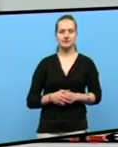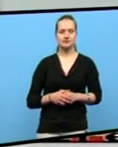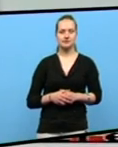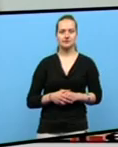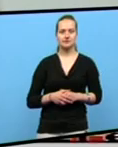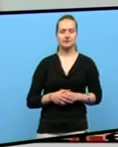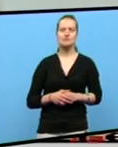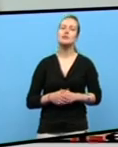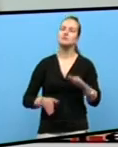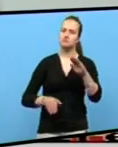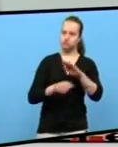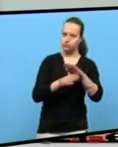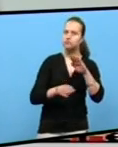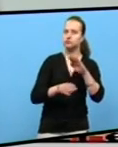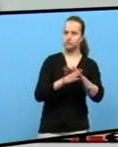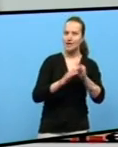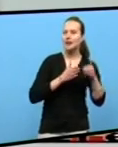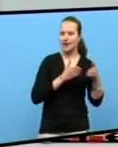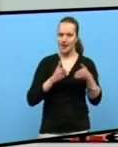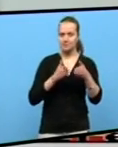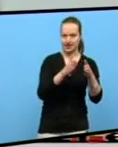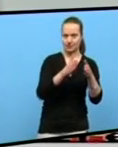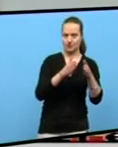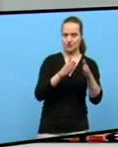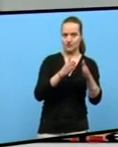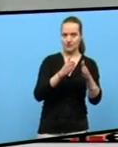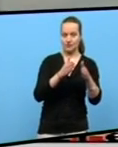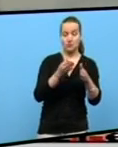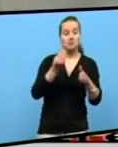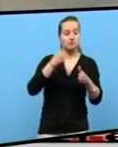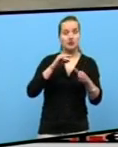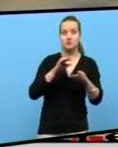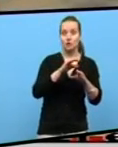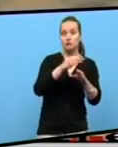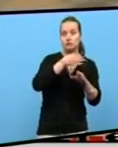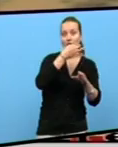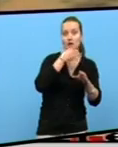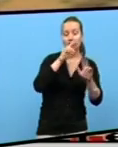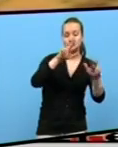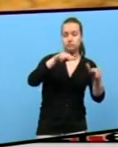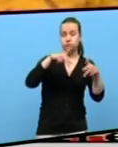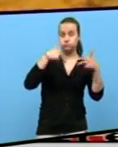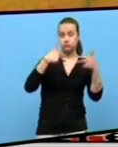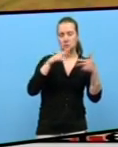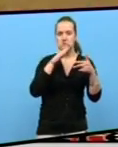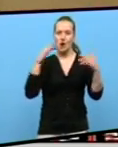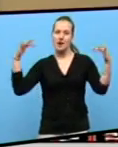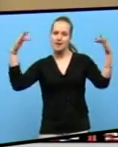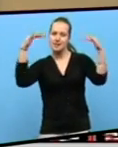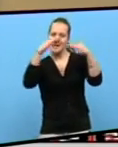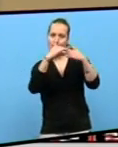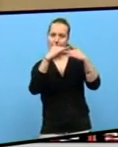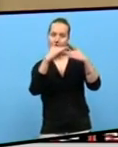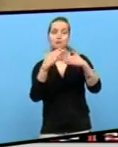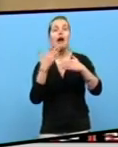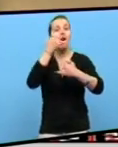Seguimos o noso camiño, no que nos permite, esta tarde, na negua E chegamos así,